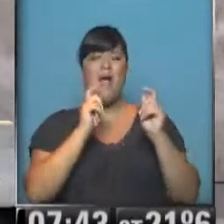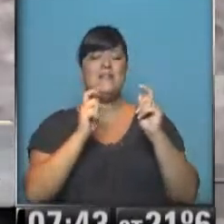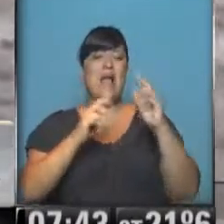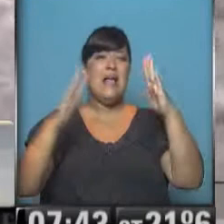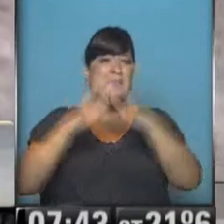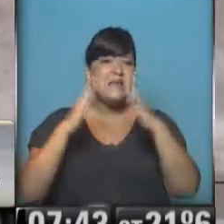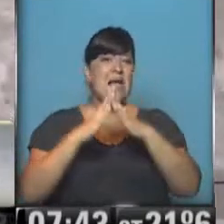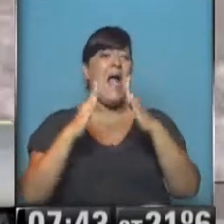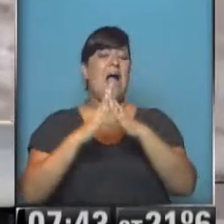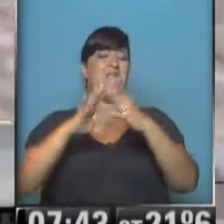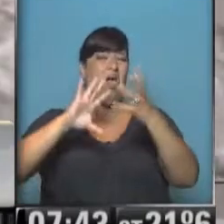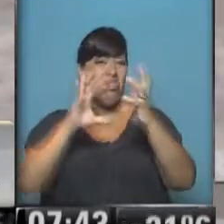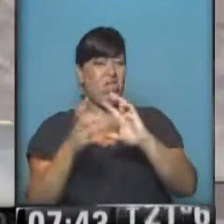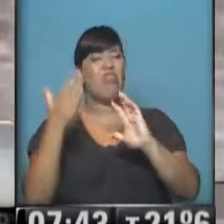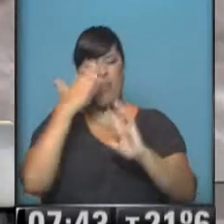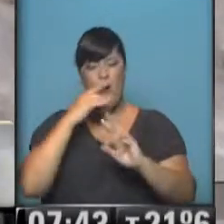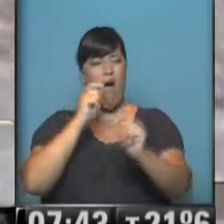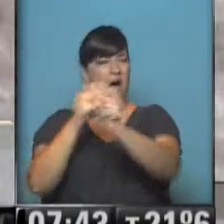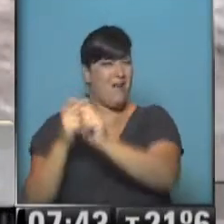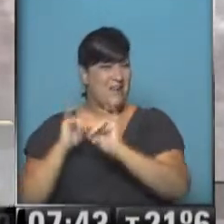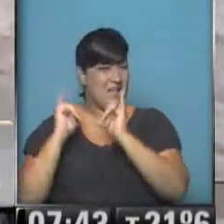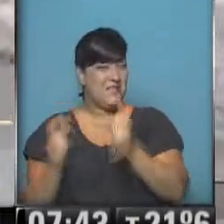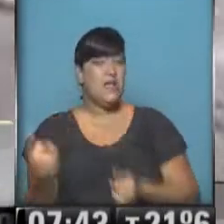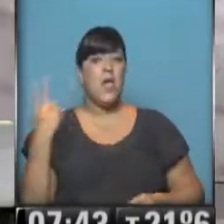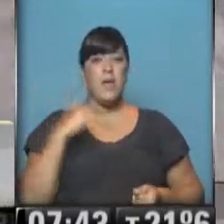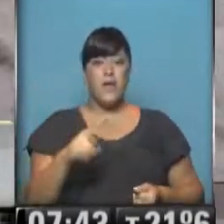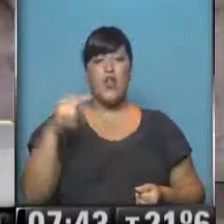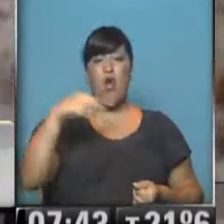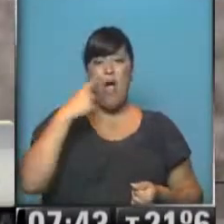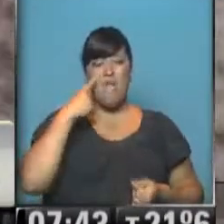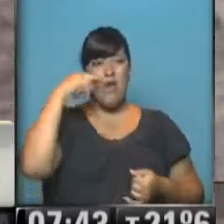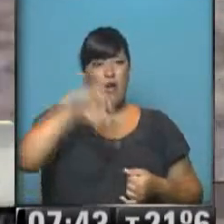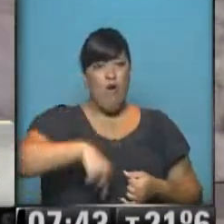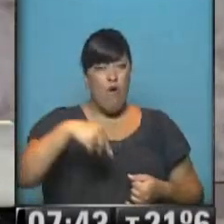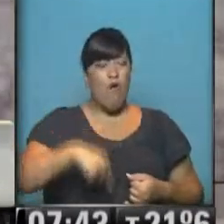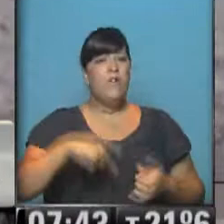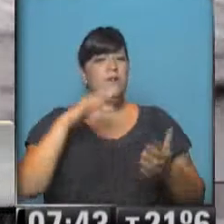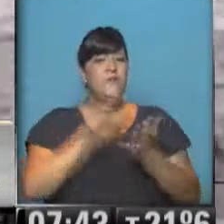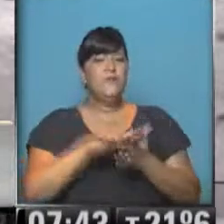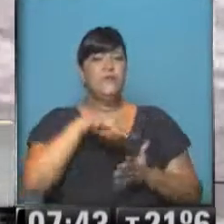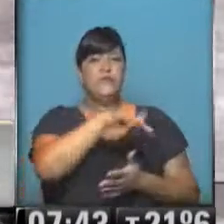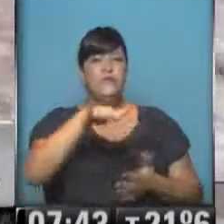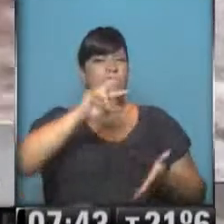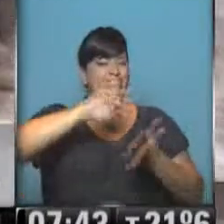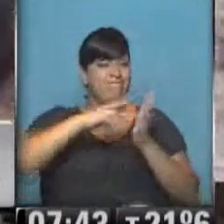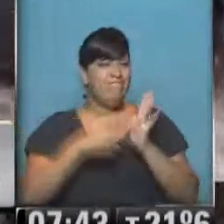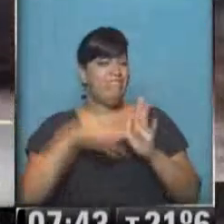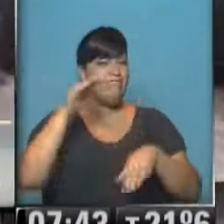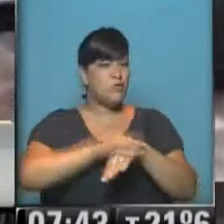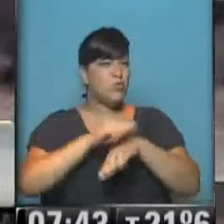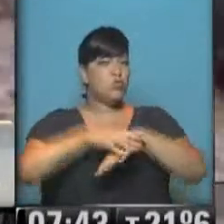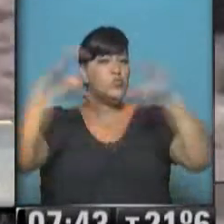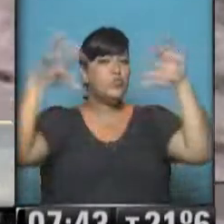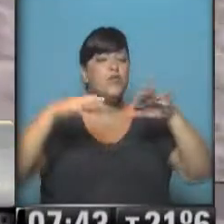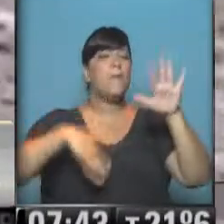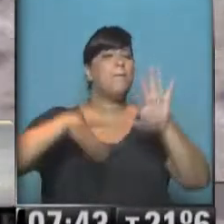a ir reemplazando con el tiempo. Pero tenemos que ver un panorama en el día de hoy de los sectores anegados por el agua de la provincia.